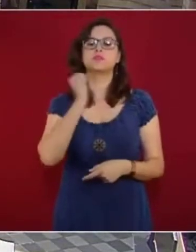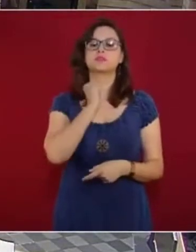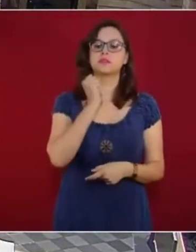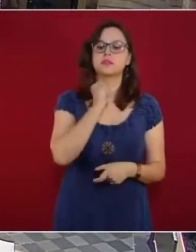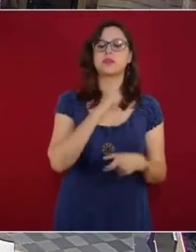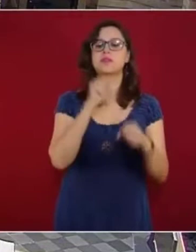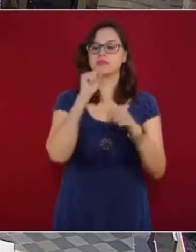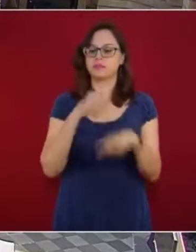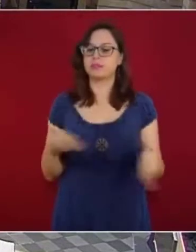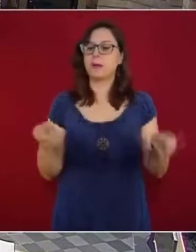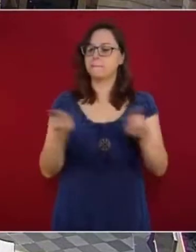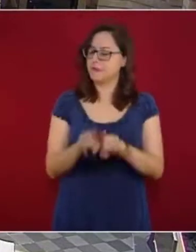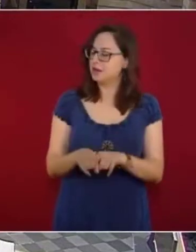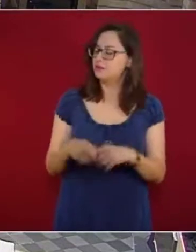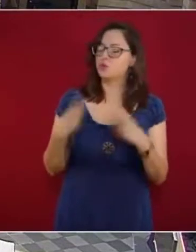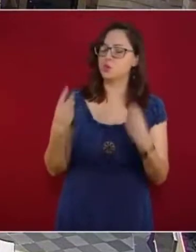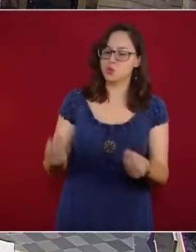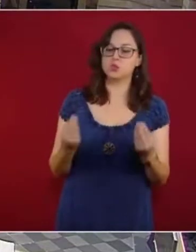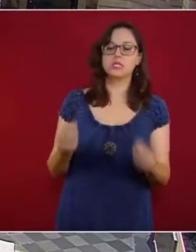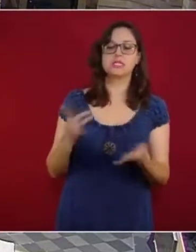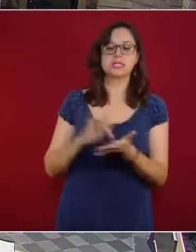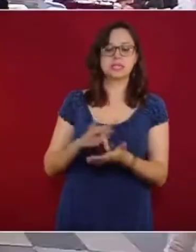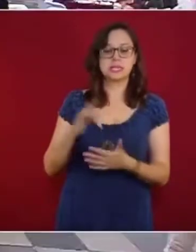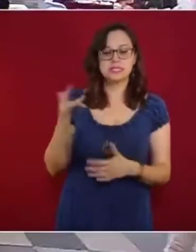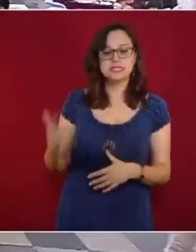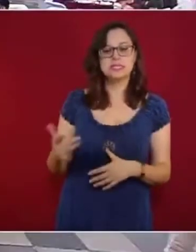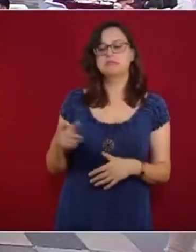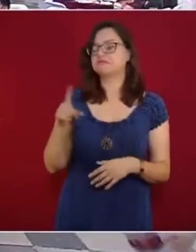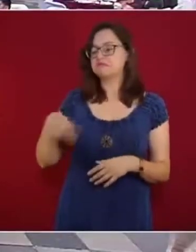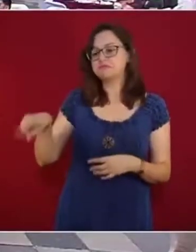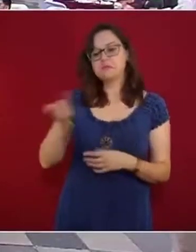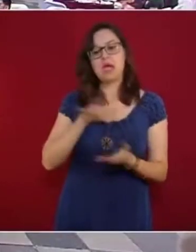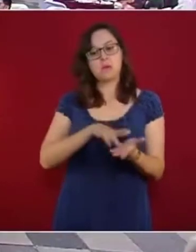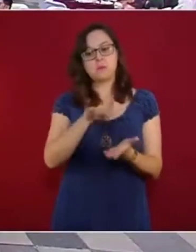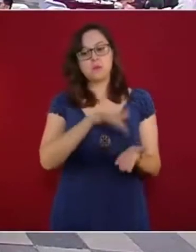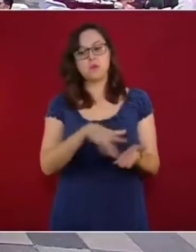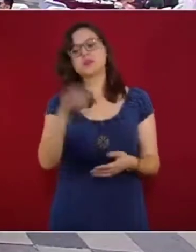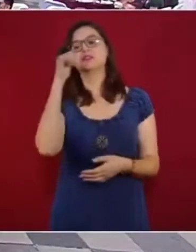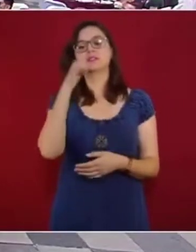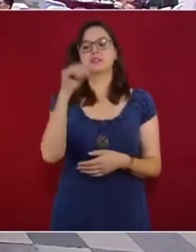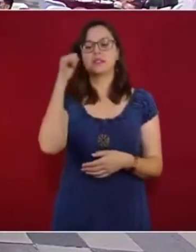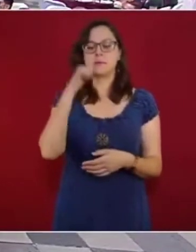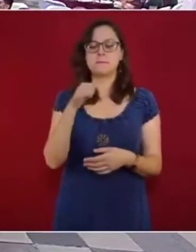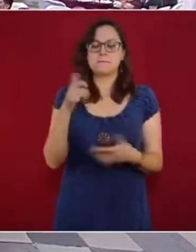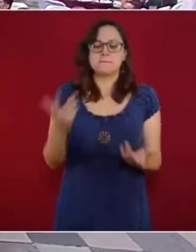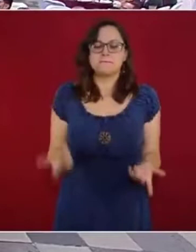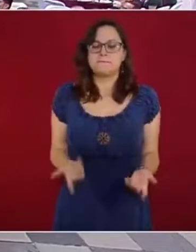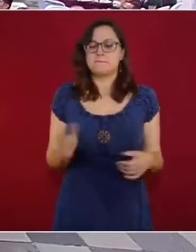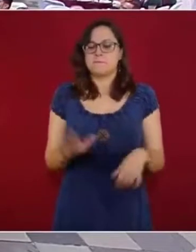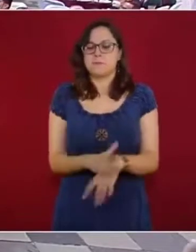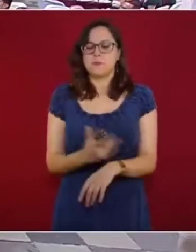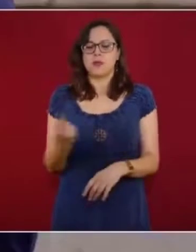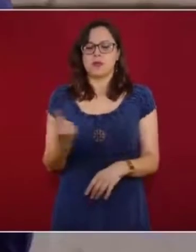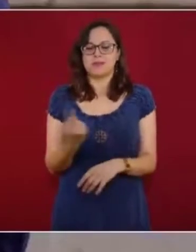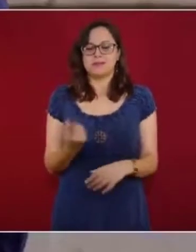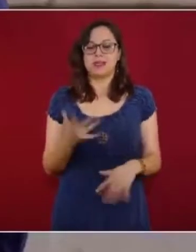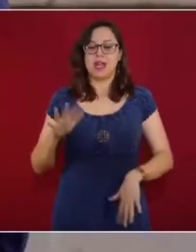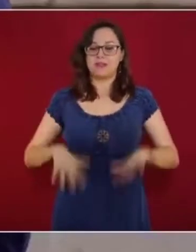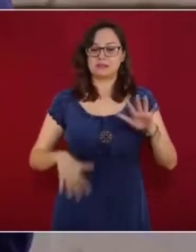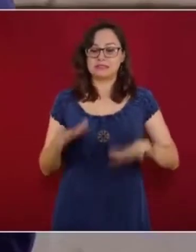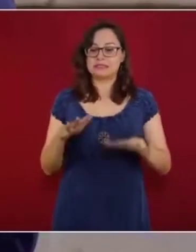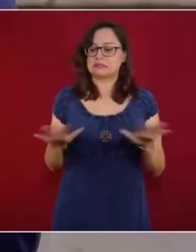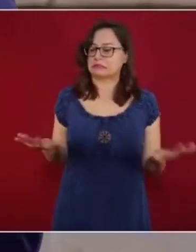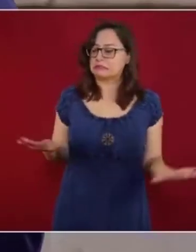por todo el apoyo que nos dan en los momentos difíciles que a veces tenemos que enfrentar, porque cualquier cambio a veces cuesta.